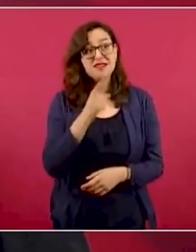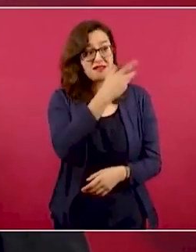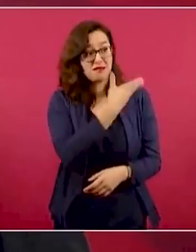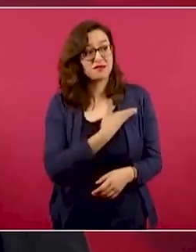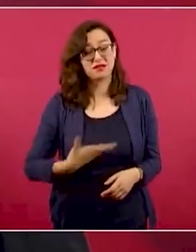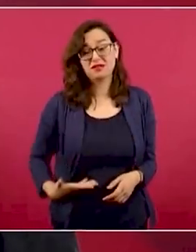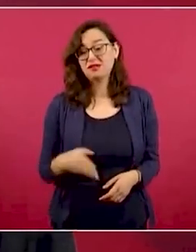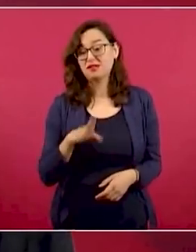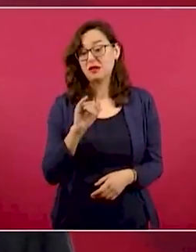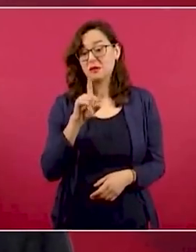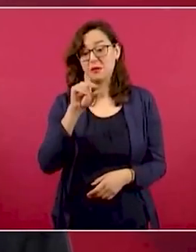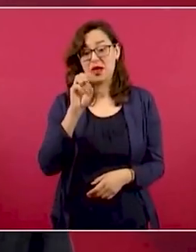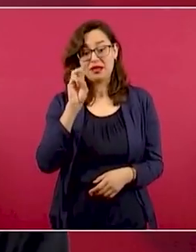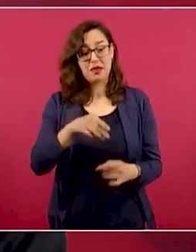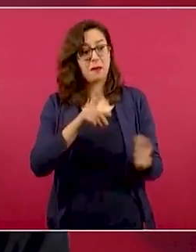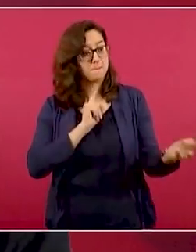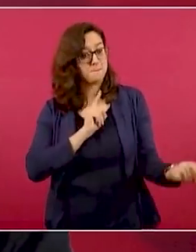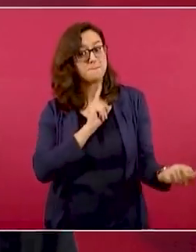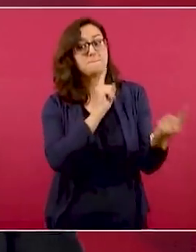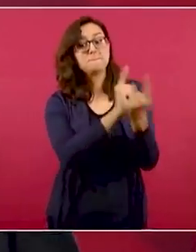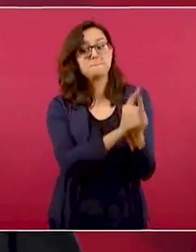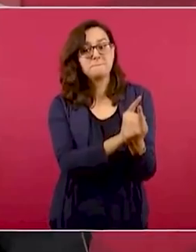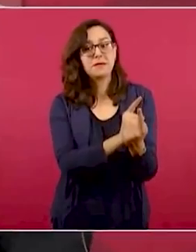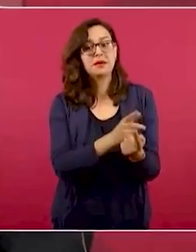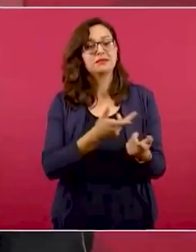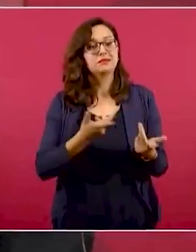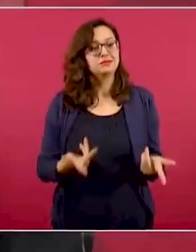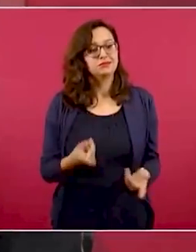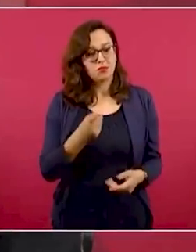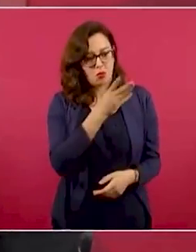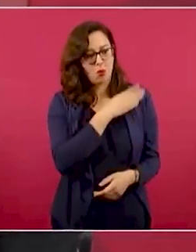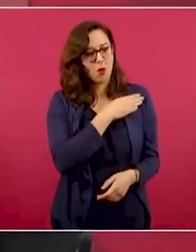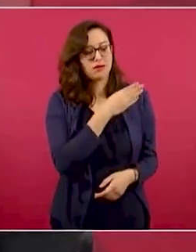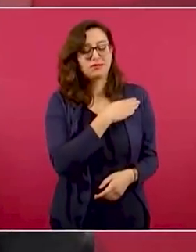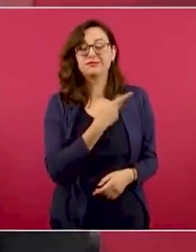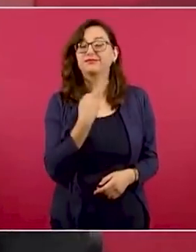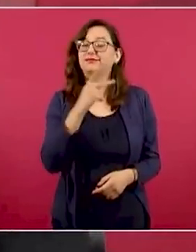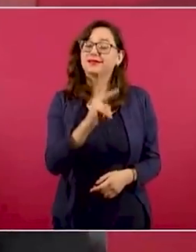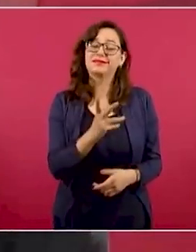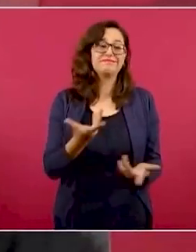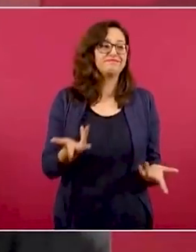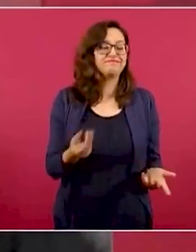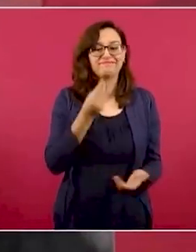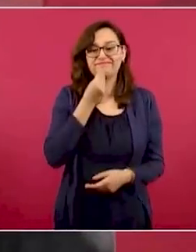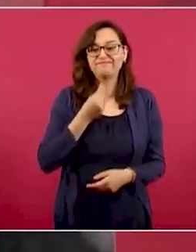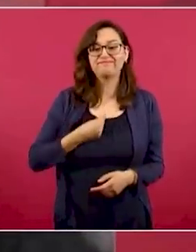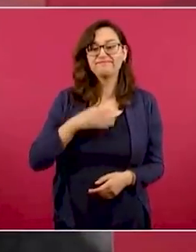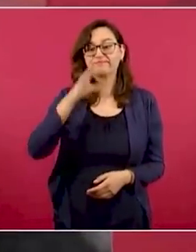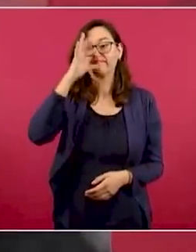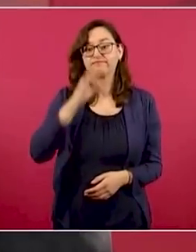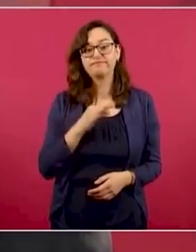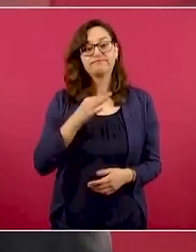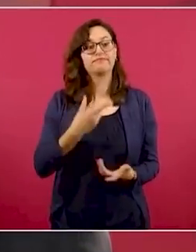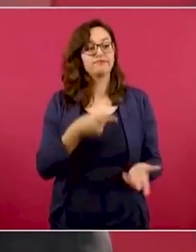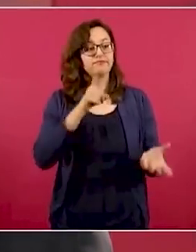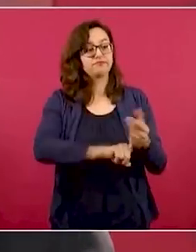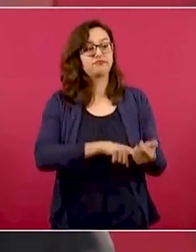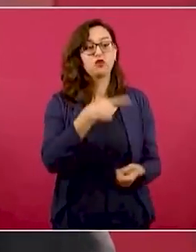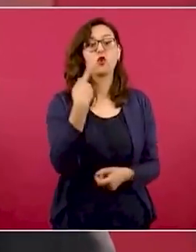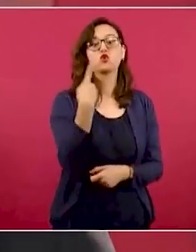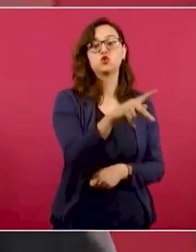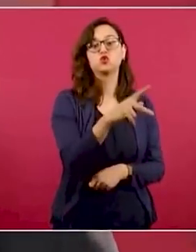pero está sometido a fuertes presiones de los republicanos